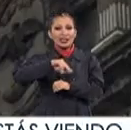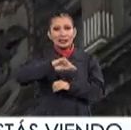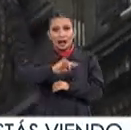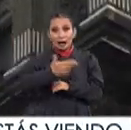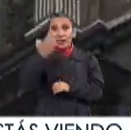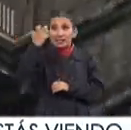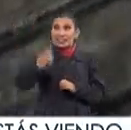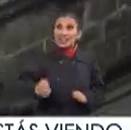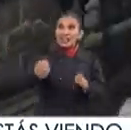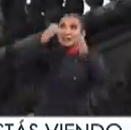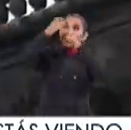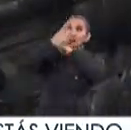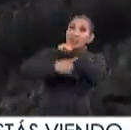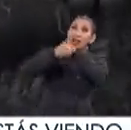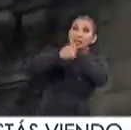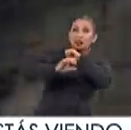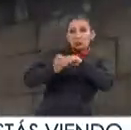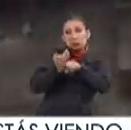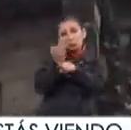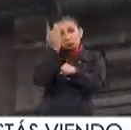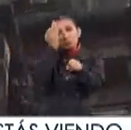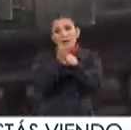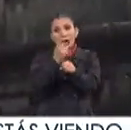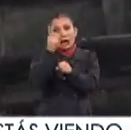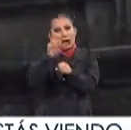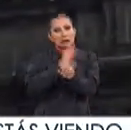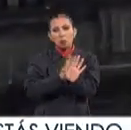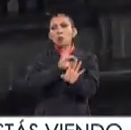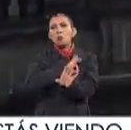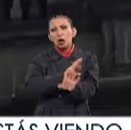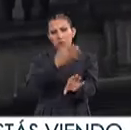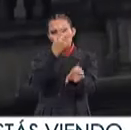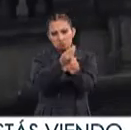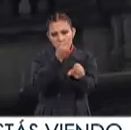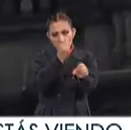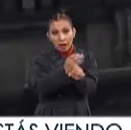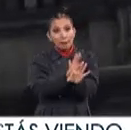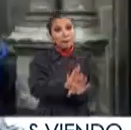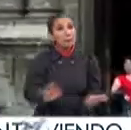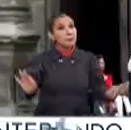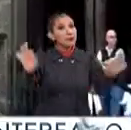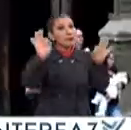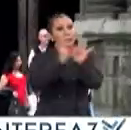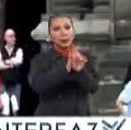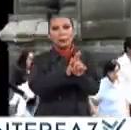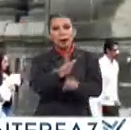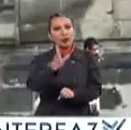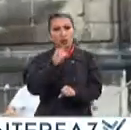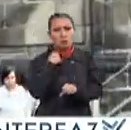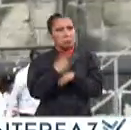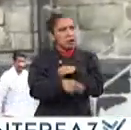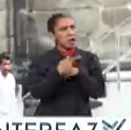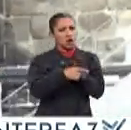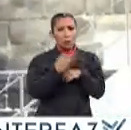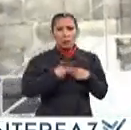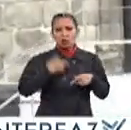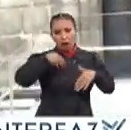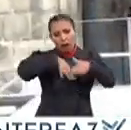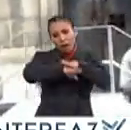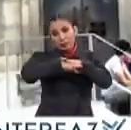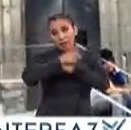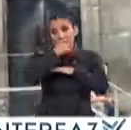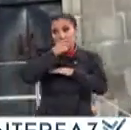El edificio tuvo una afectación moderada Y es totalmente reparable Y lo más importante No pone en riesgo a sus usuarios